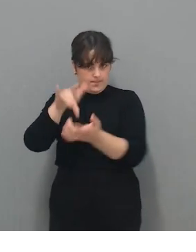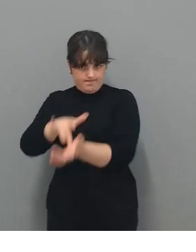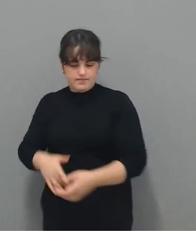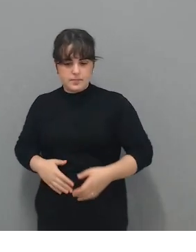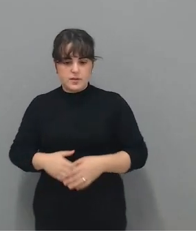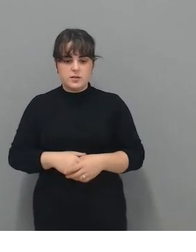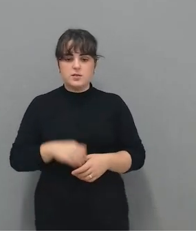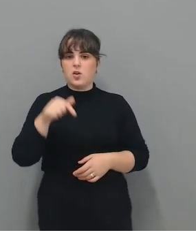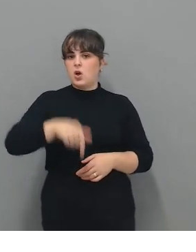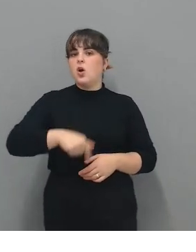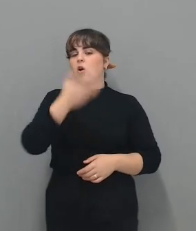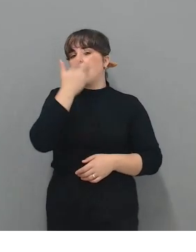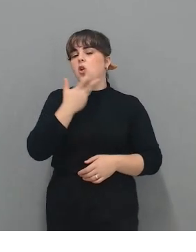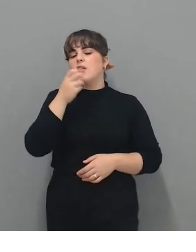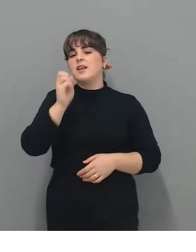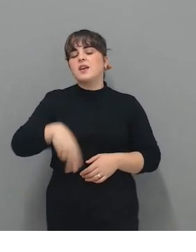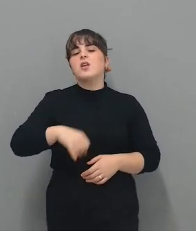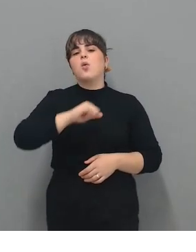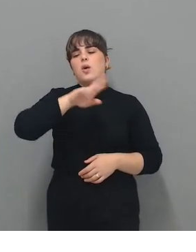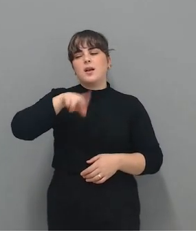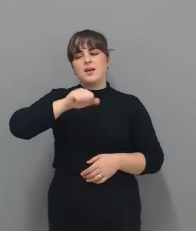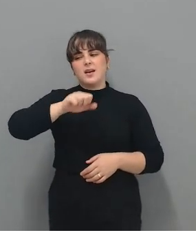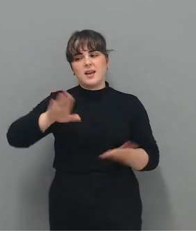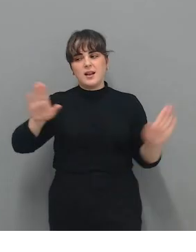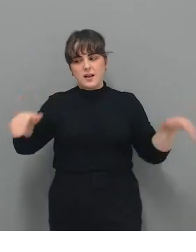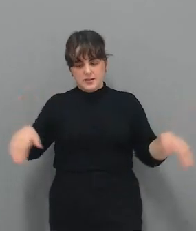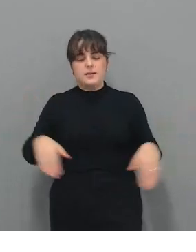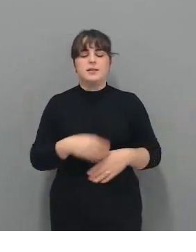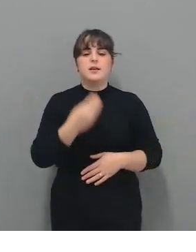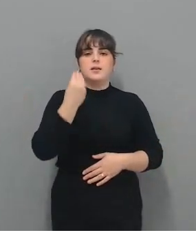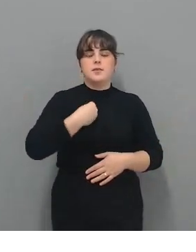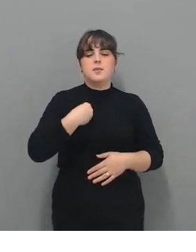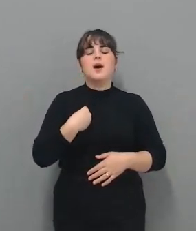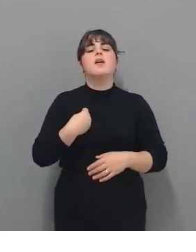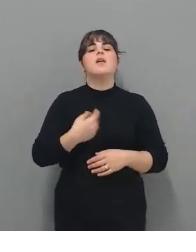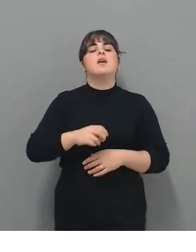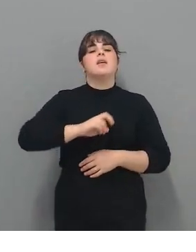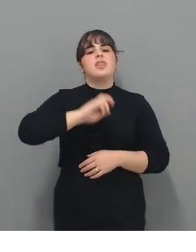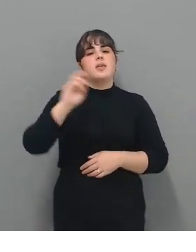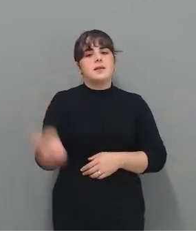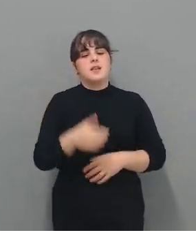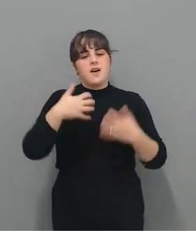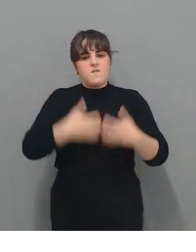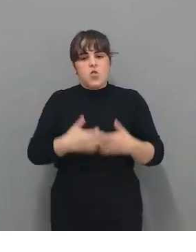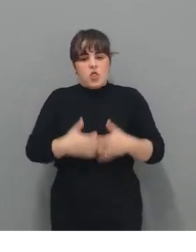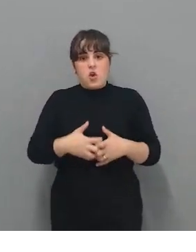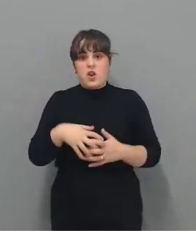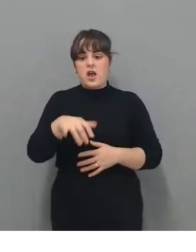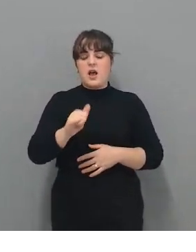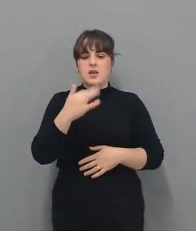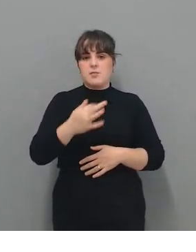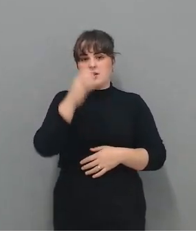Hoy vamos a conocer la historia de Juan Ángel. Juan Ángel tiene diversidad funcional. Ahora vais a conocer más detalles. Y tenía un sueño